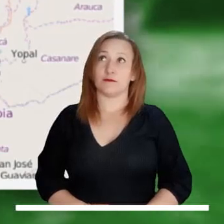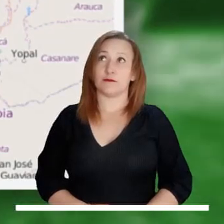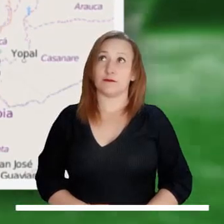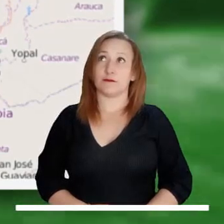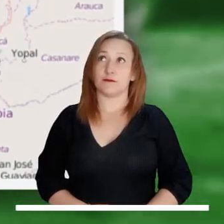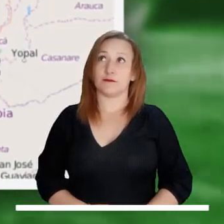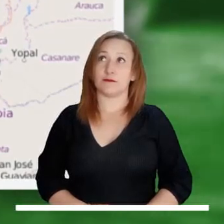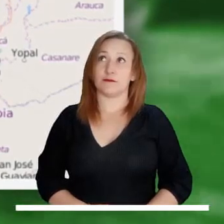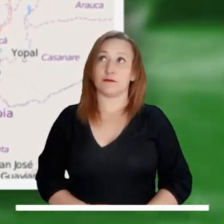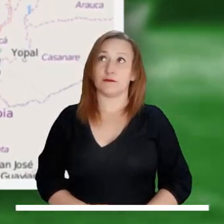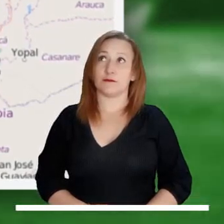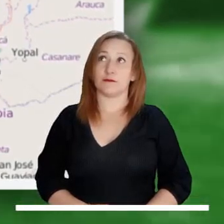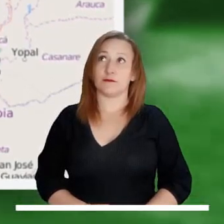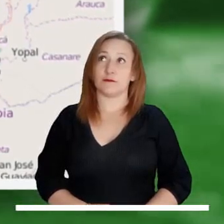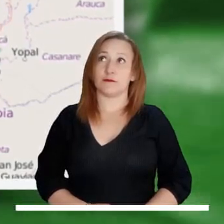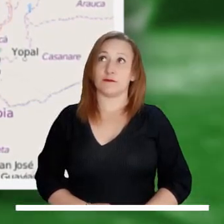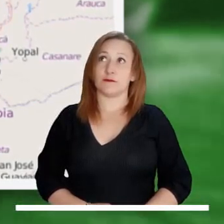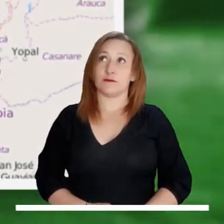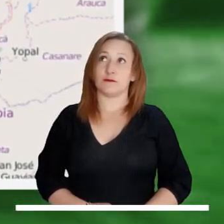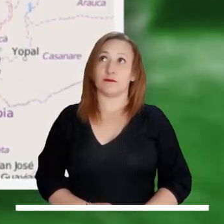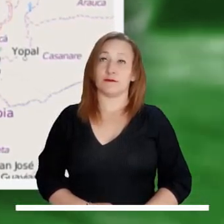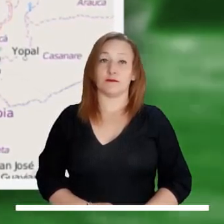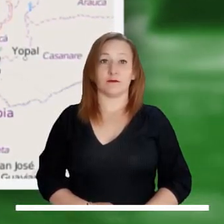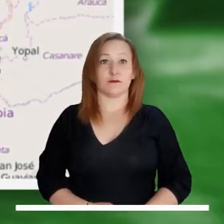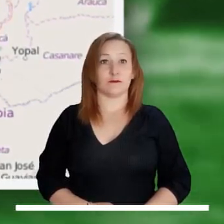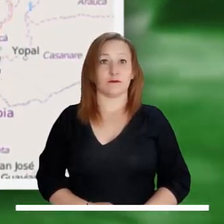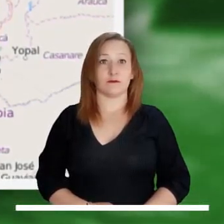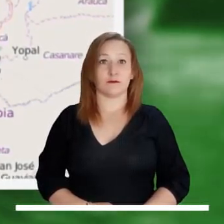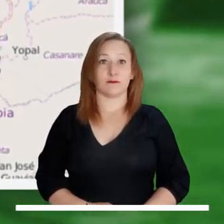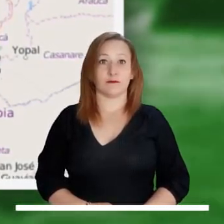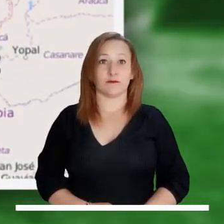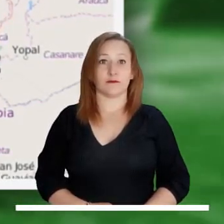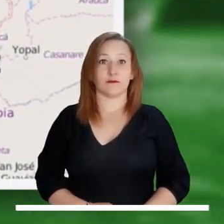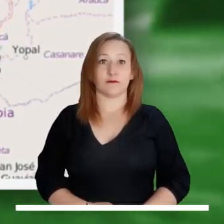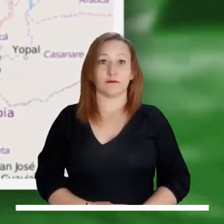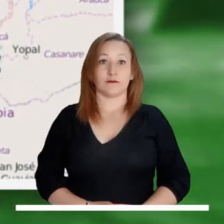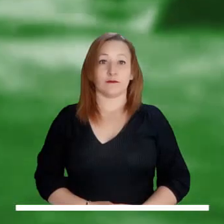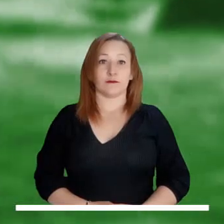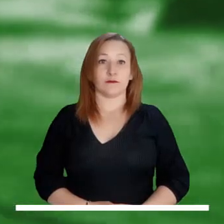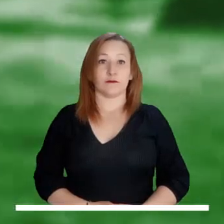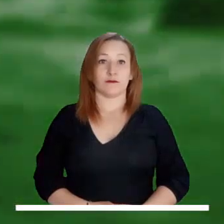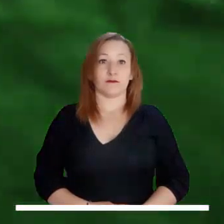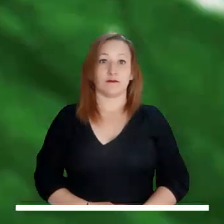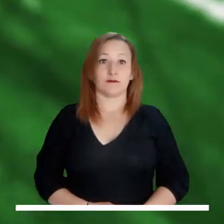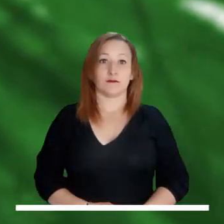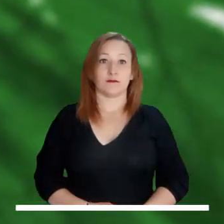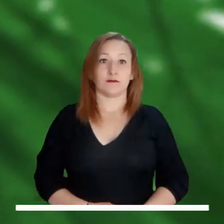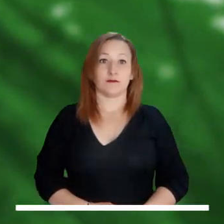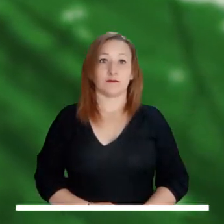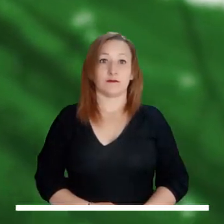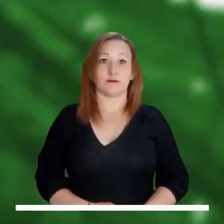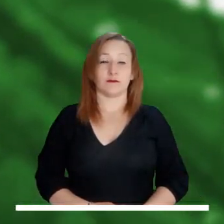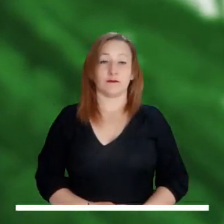Bartolo. Atención a las crecientes en el río Negro y algunos de sus afluentes ubicados en Cundinamarca.